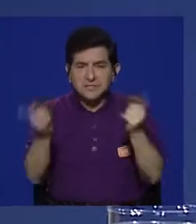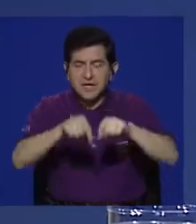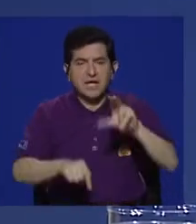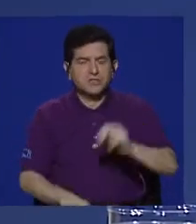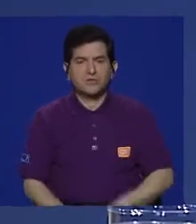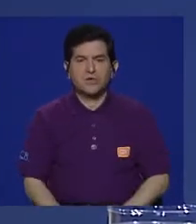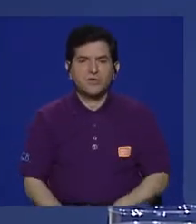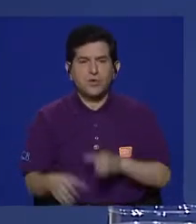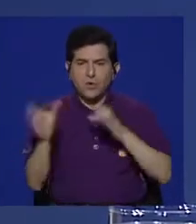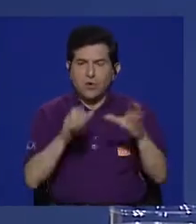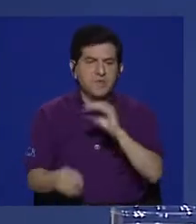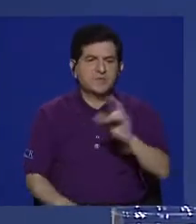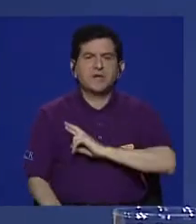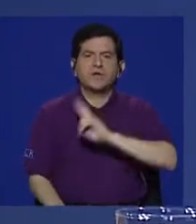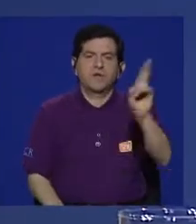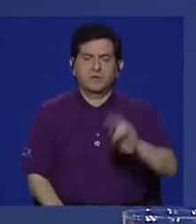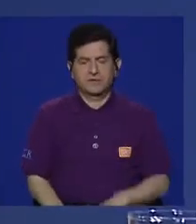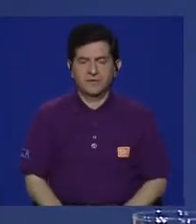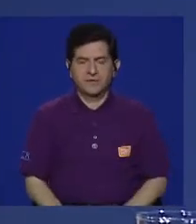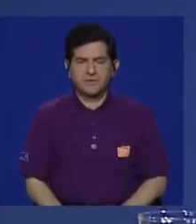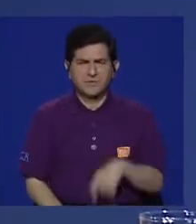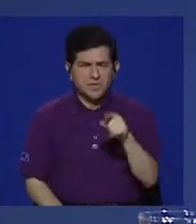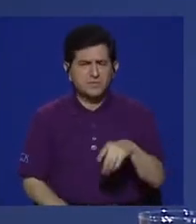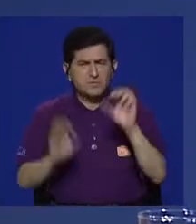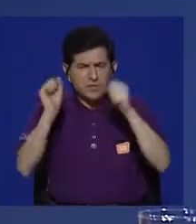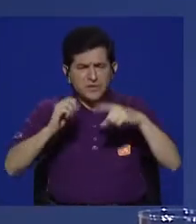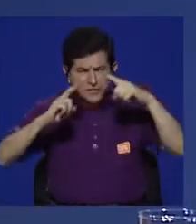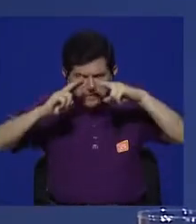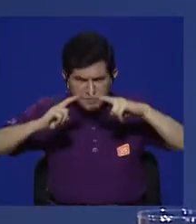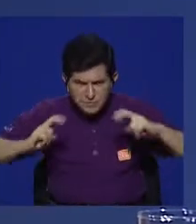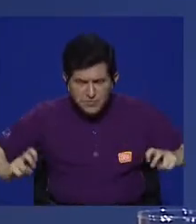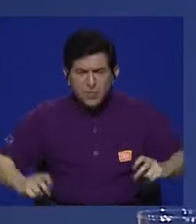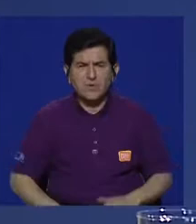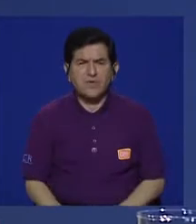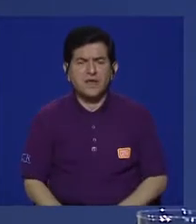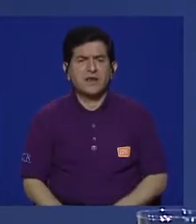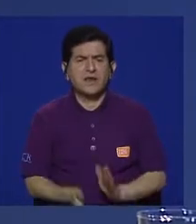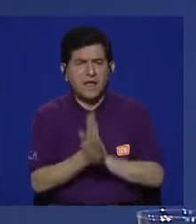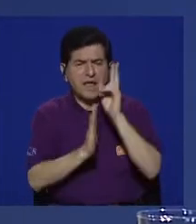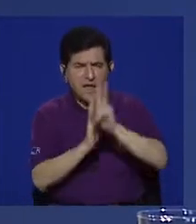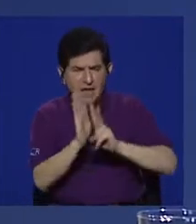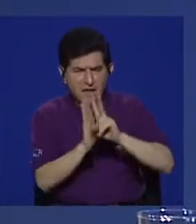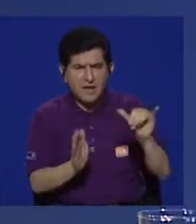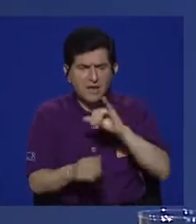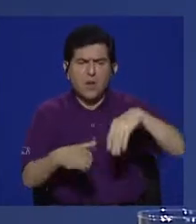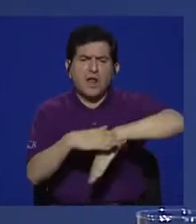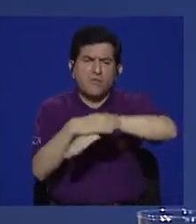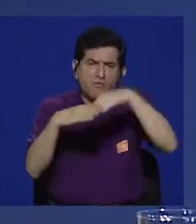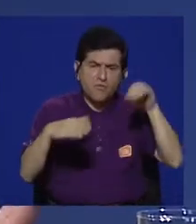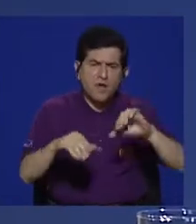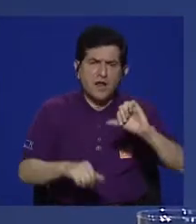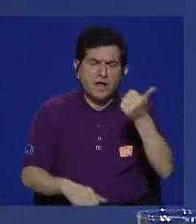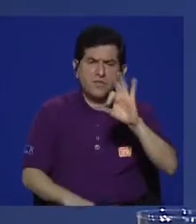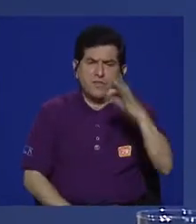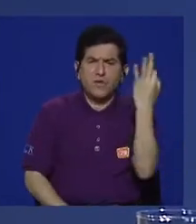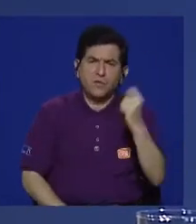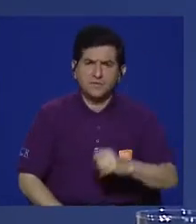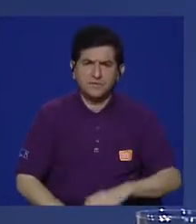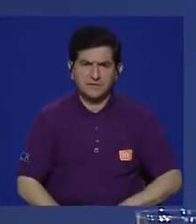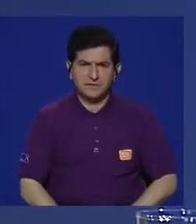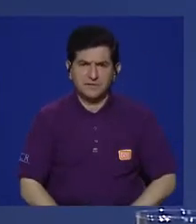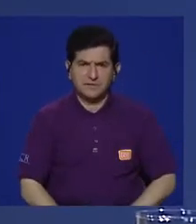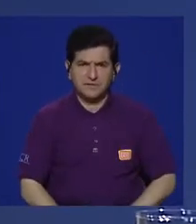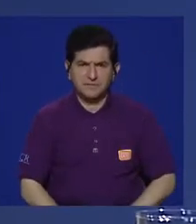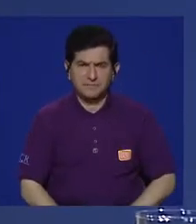entonces, y con base en lo que ustedes han podido explorar, tanto en este documental como fuera de él, por otras vías,